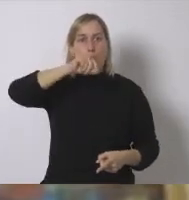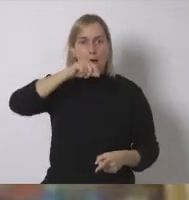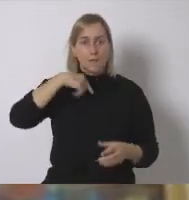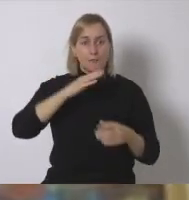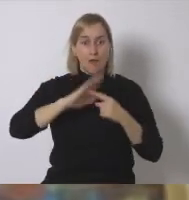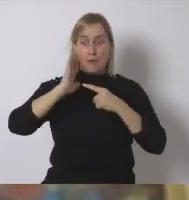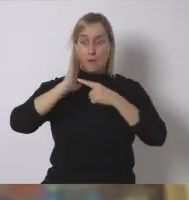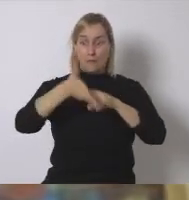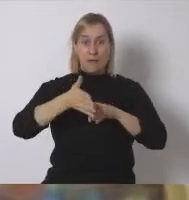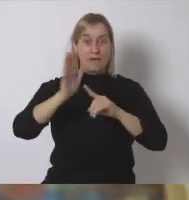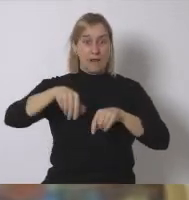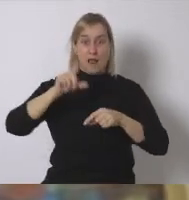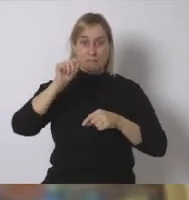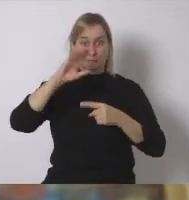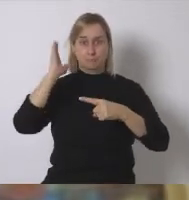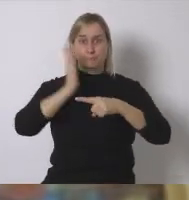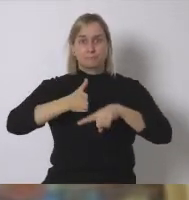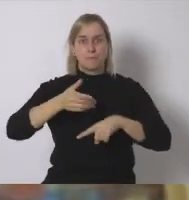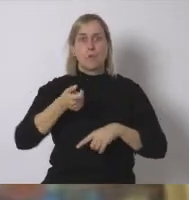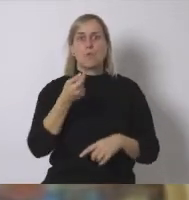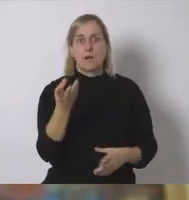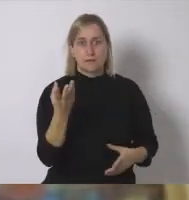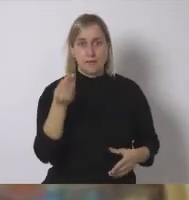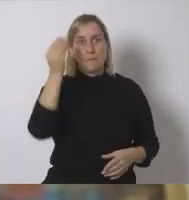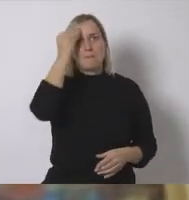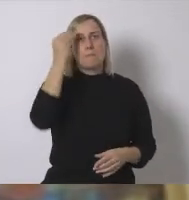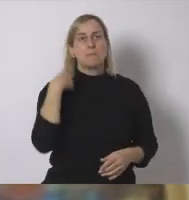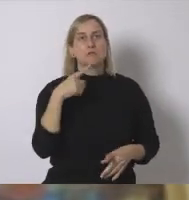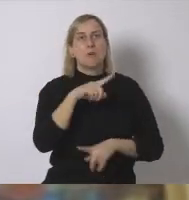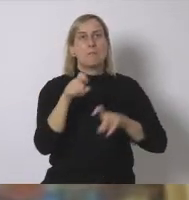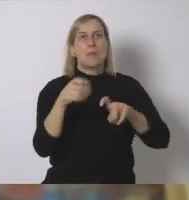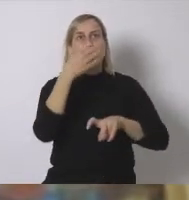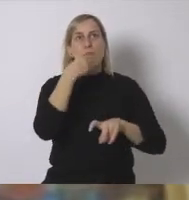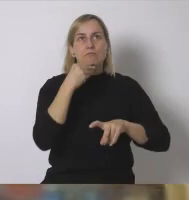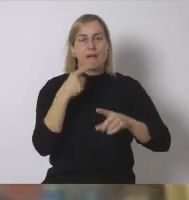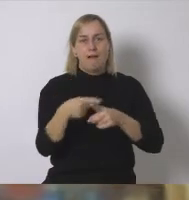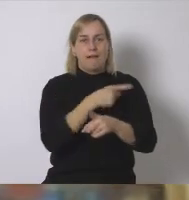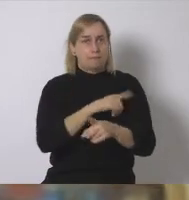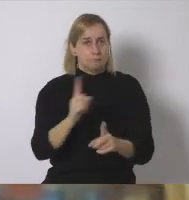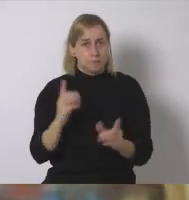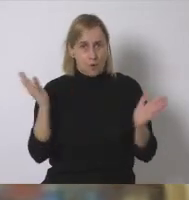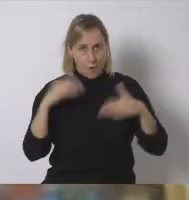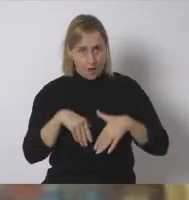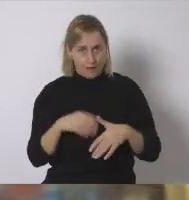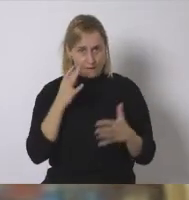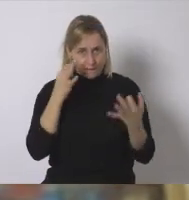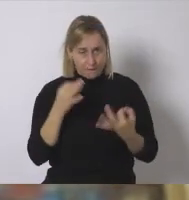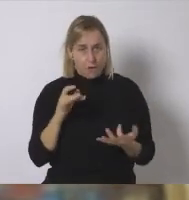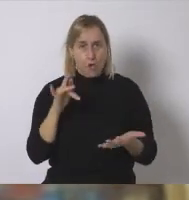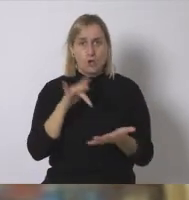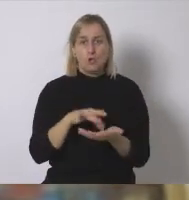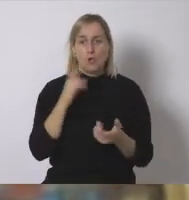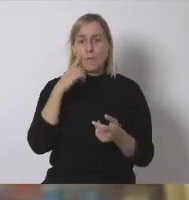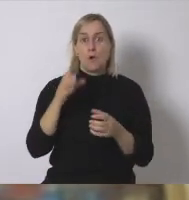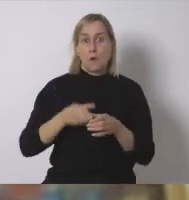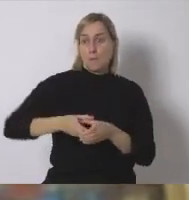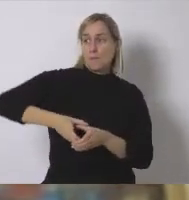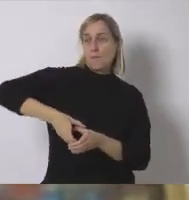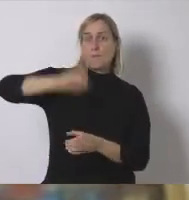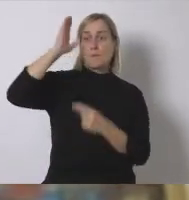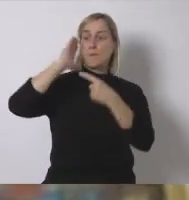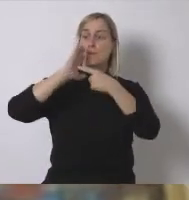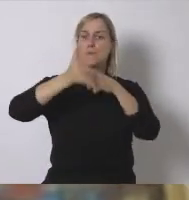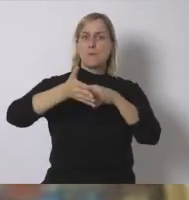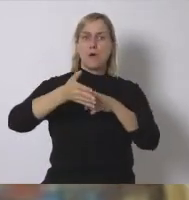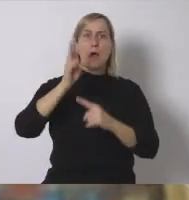aspas creo que no es una pregunta pequeña ni retórica además cuando yo veo los molinos veo